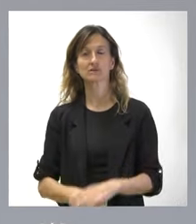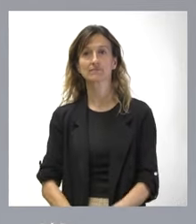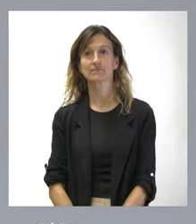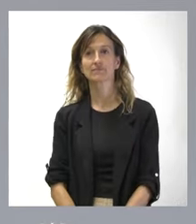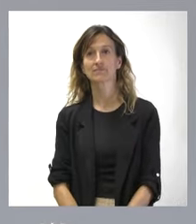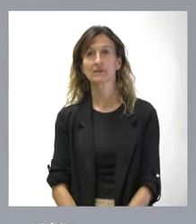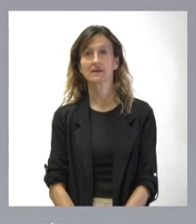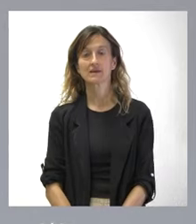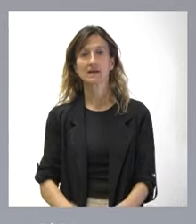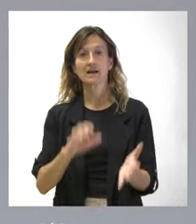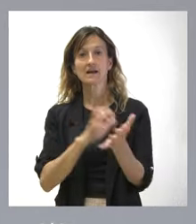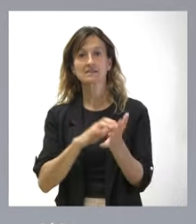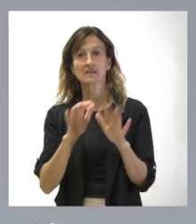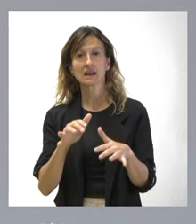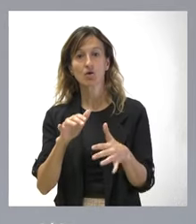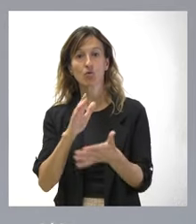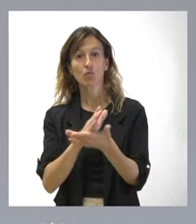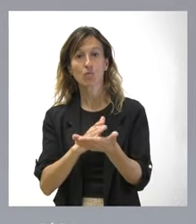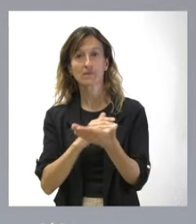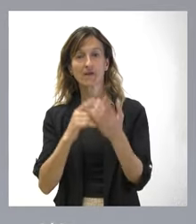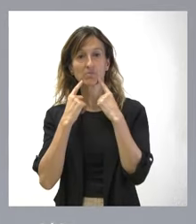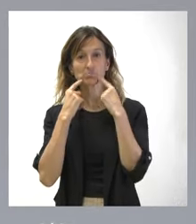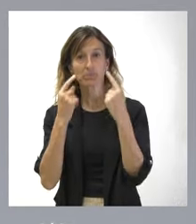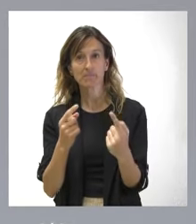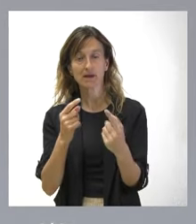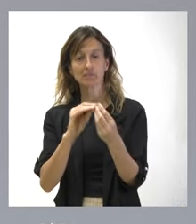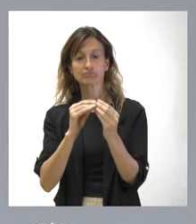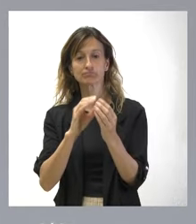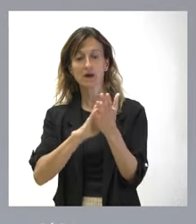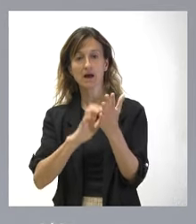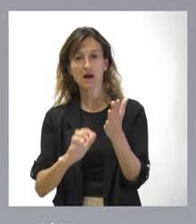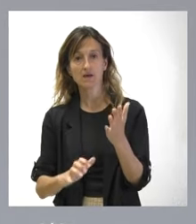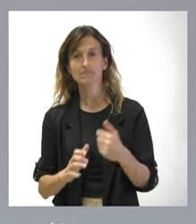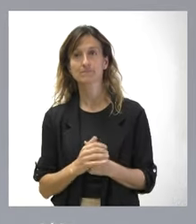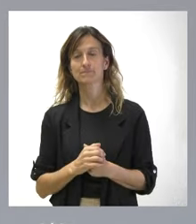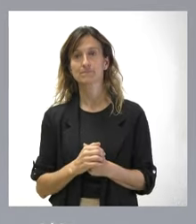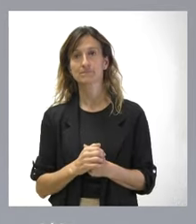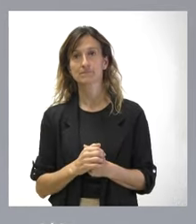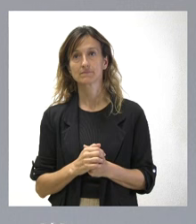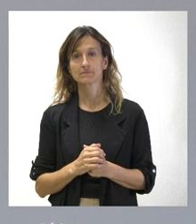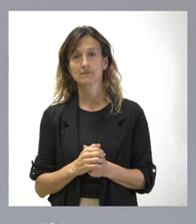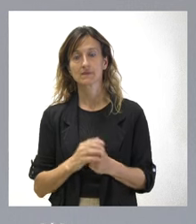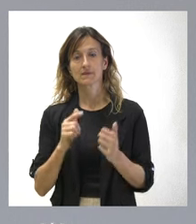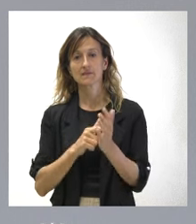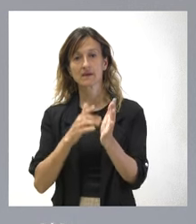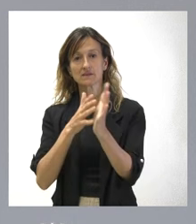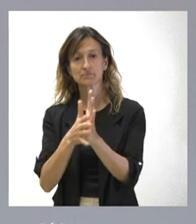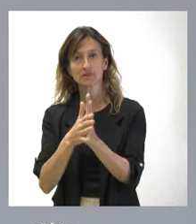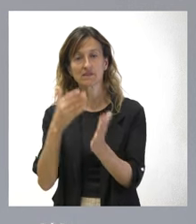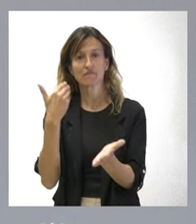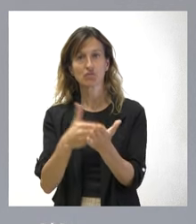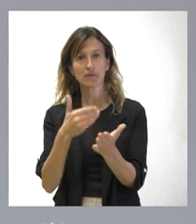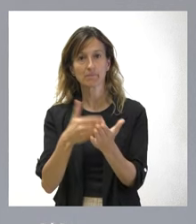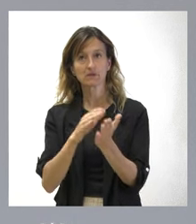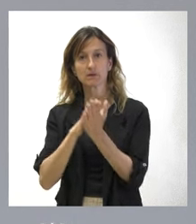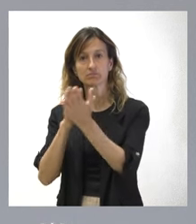Castilla y León en este caso es la primera que articula un acuerdo de este tipo donde expresa los fundamentos que va a legar